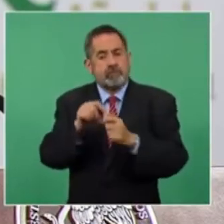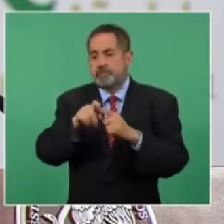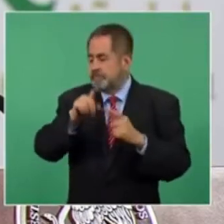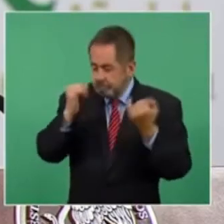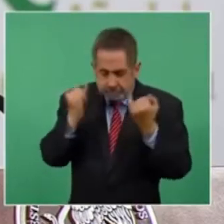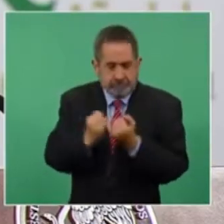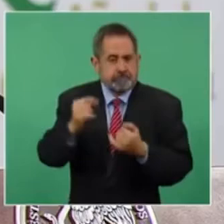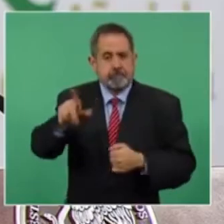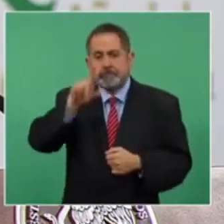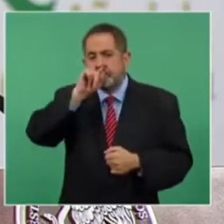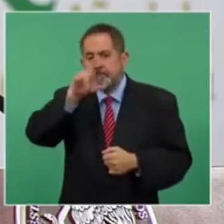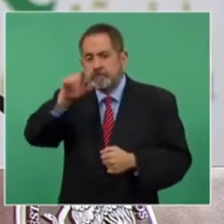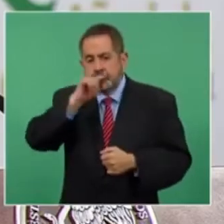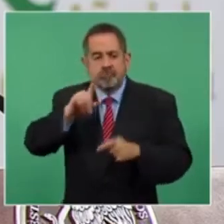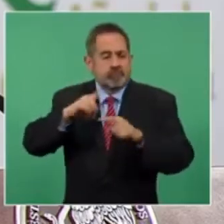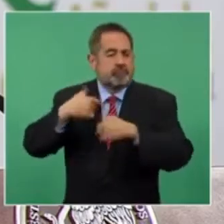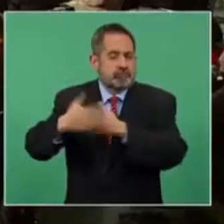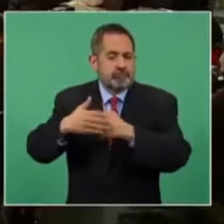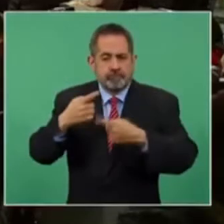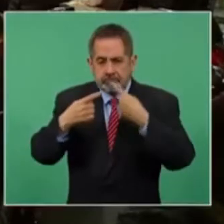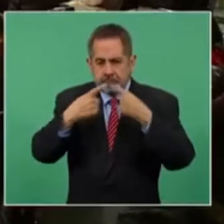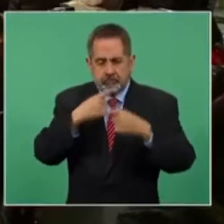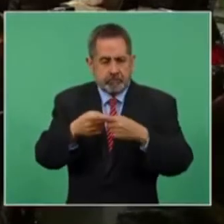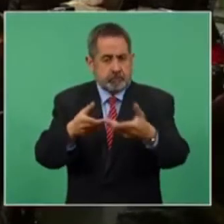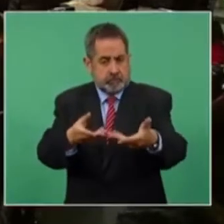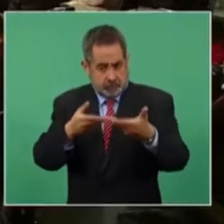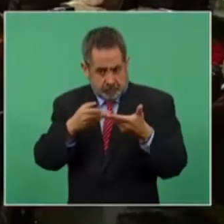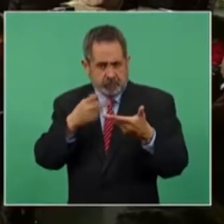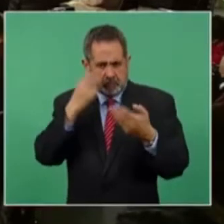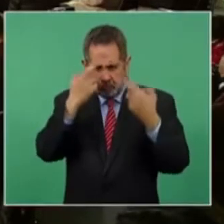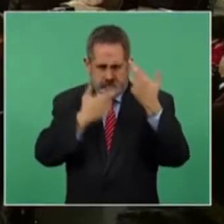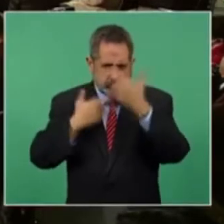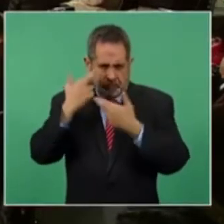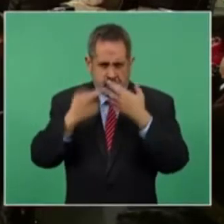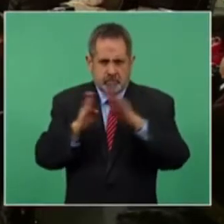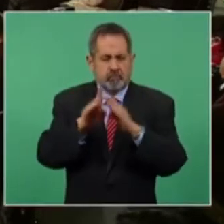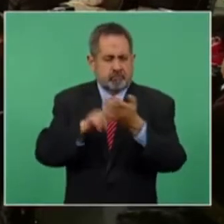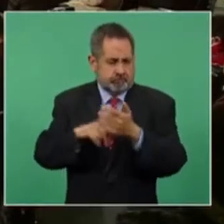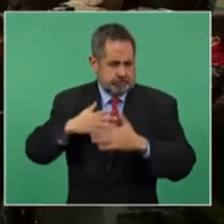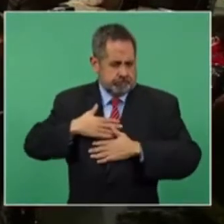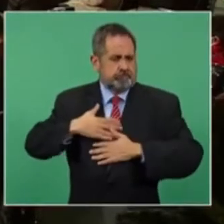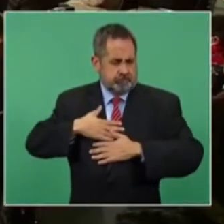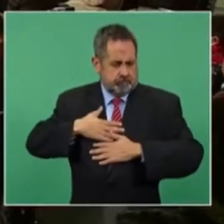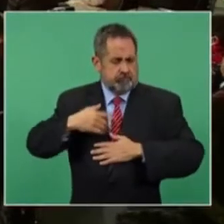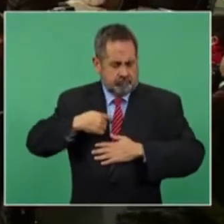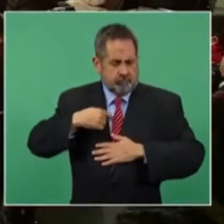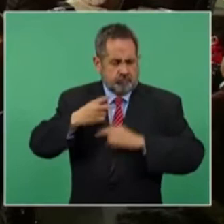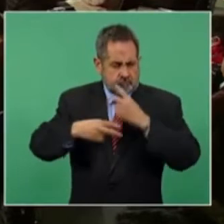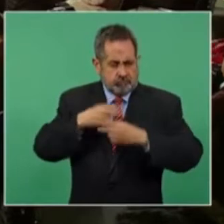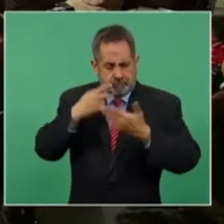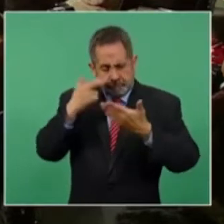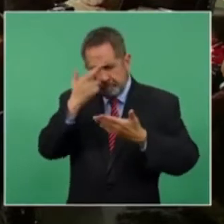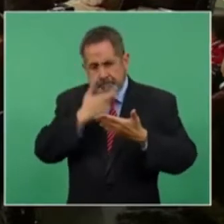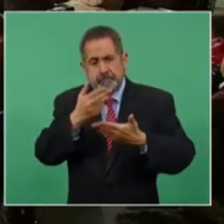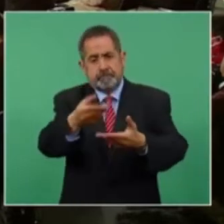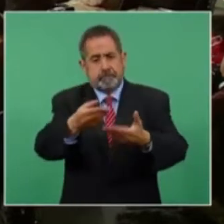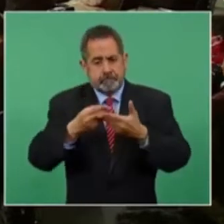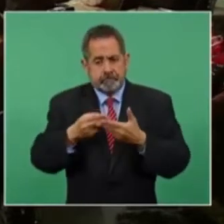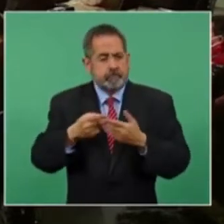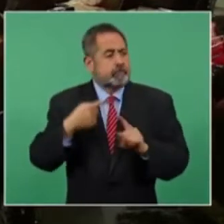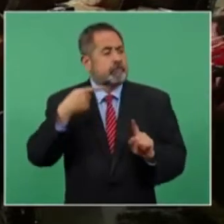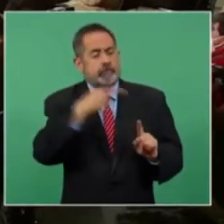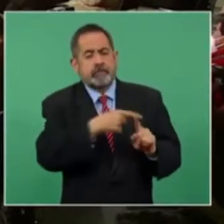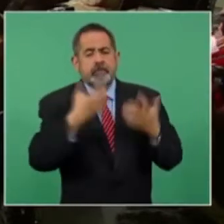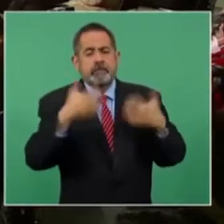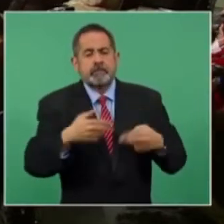Jalisco donde haremos las intervenciones. Y revisaremos este caso yo en lo personal tanto en la denuncia de la empresa